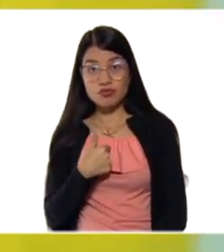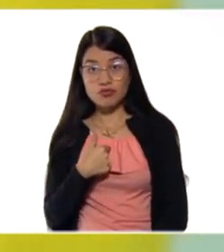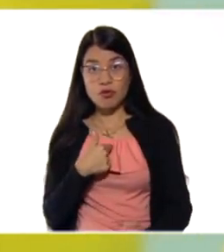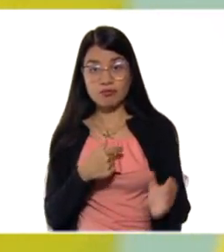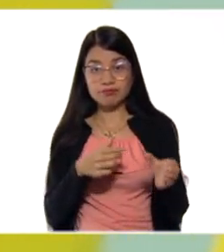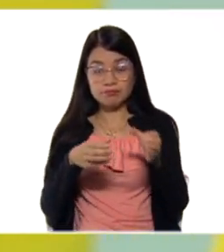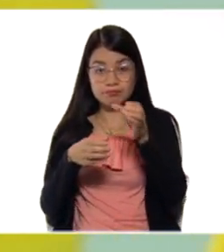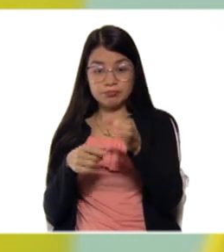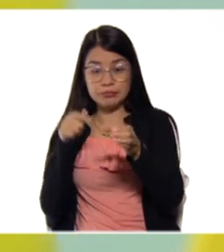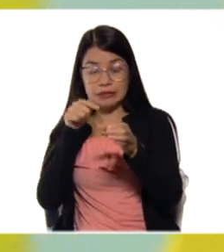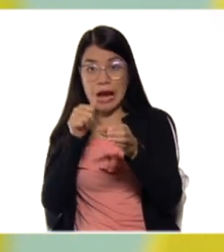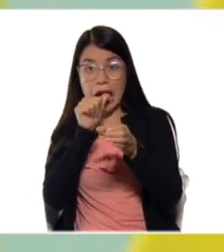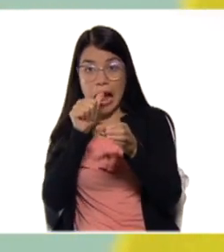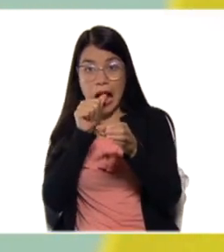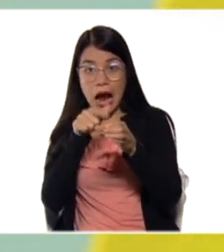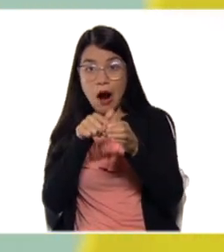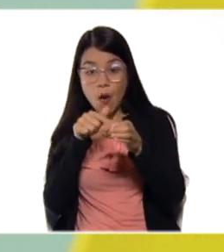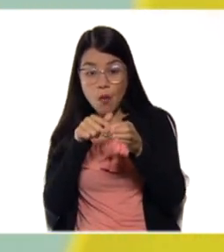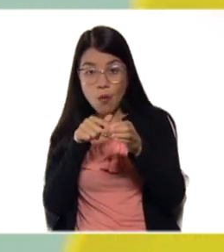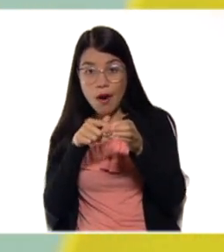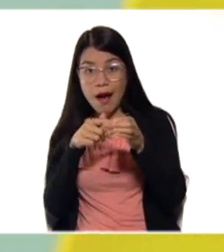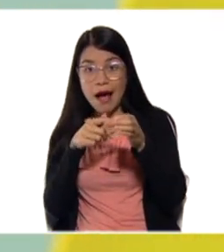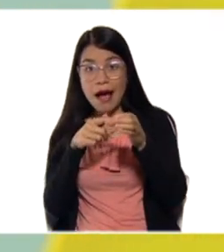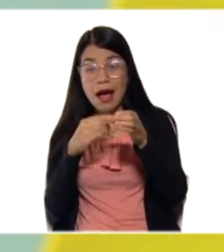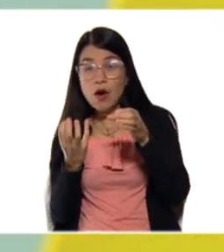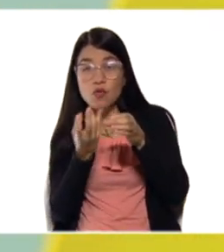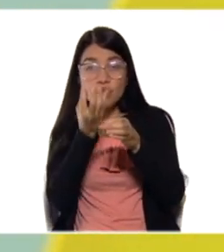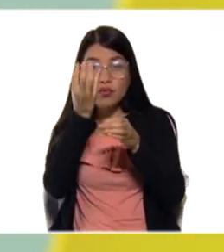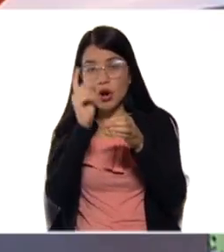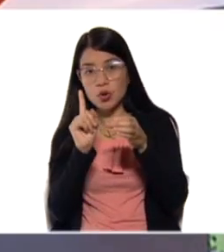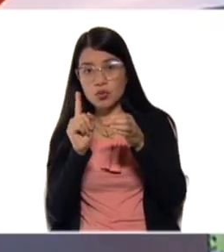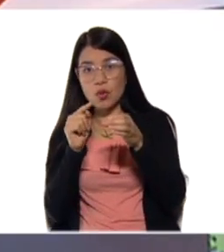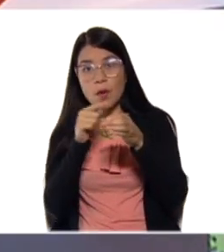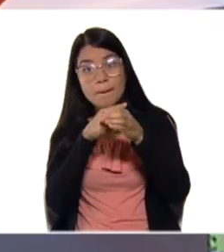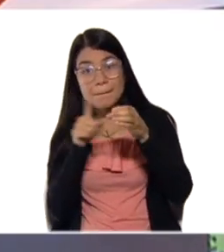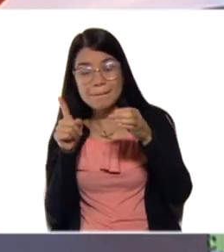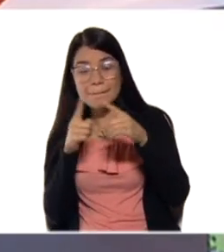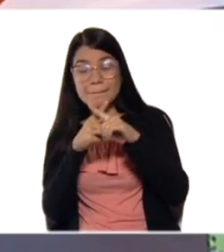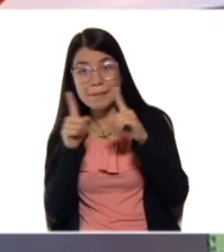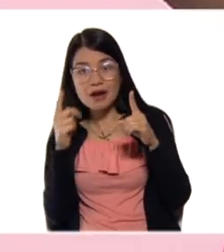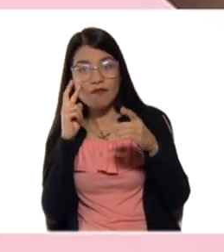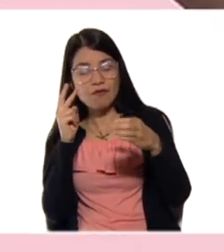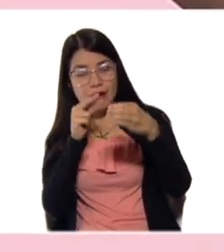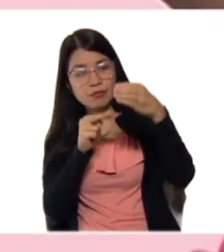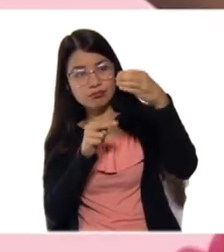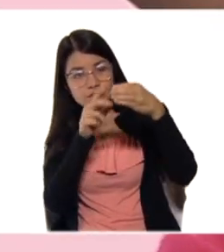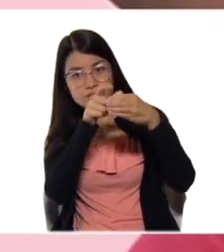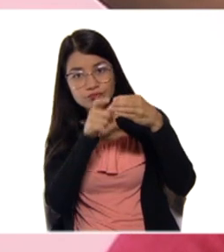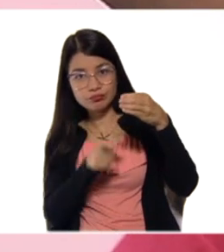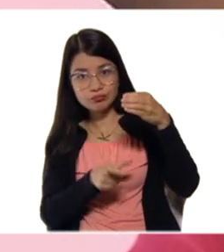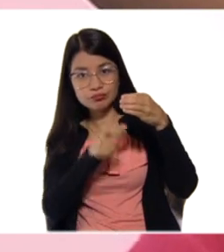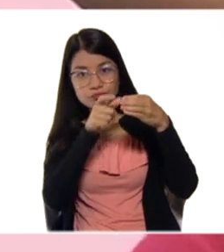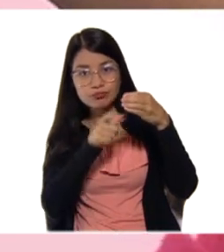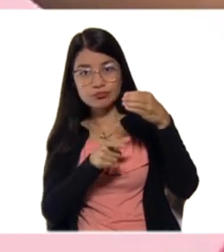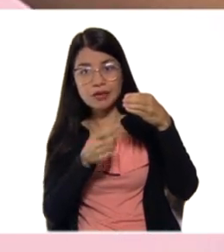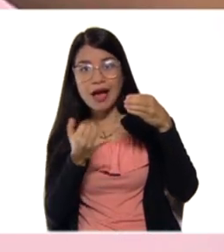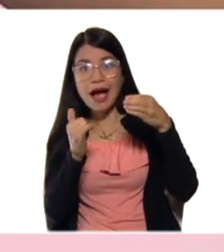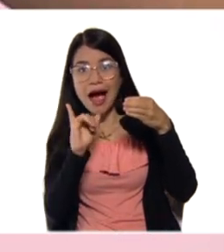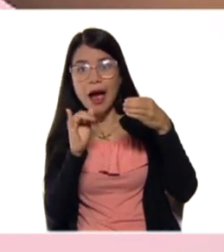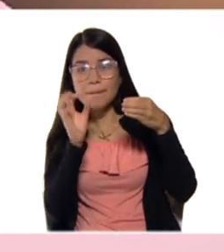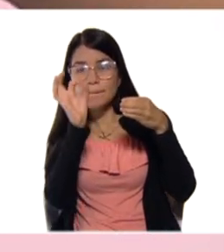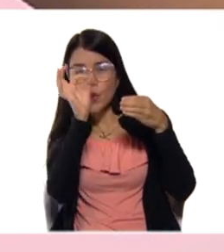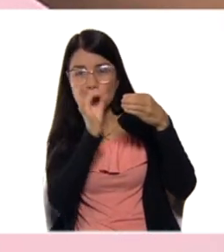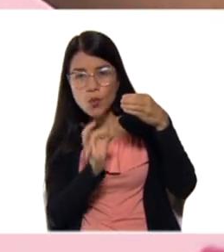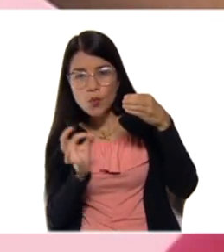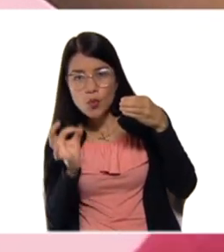Pero aquí vemos cómo las paredes del recipiente tienen burbujitas